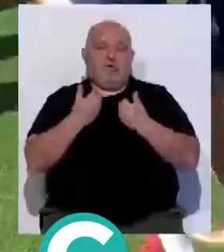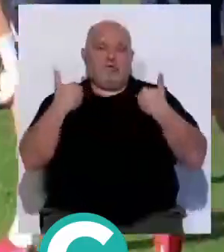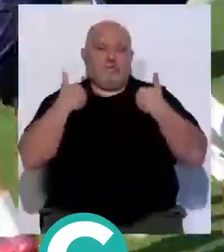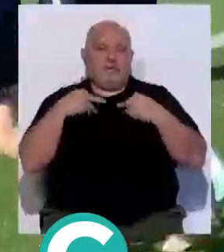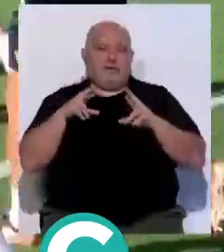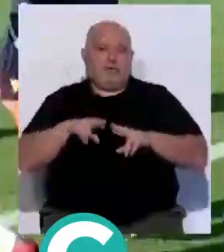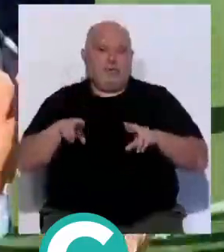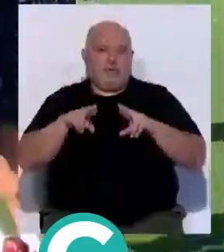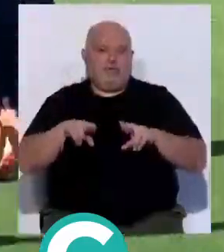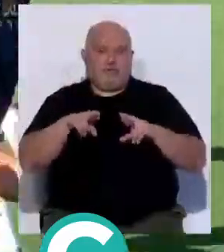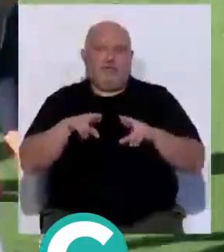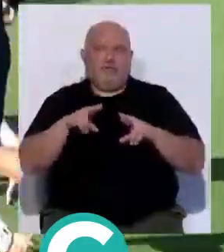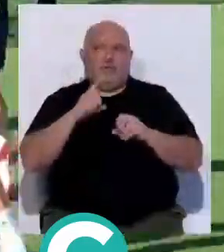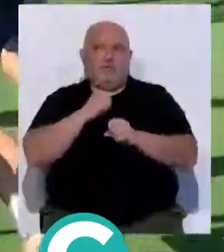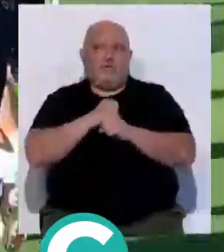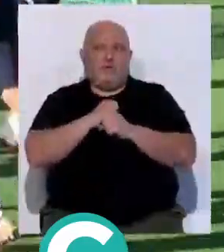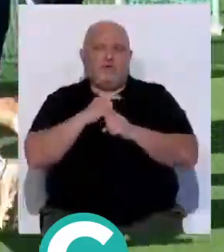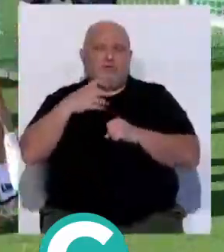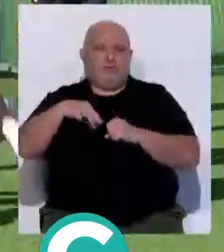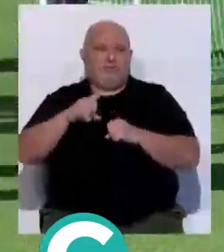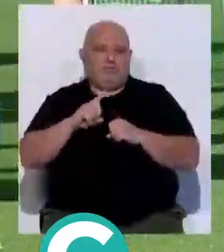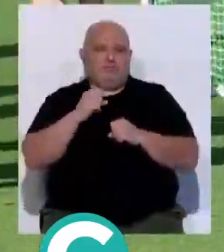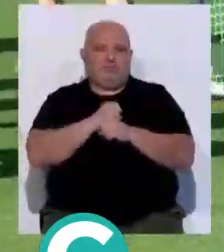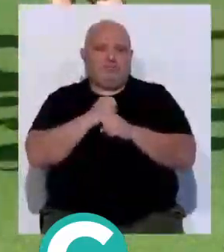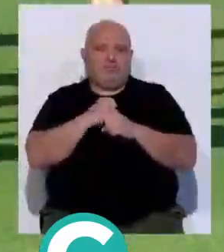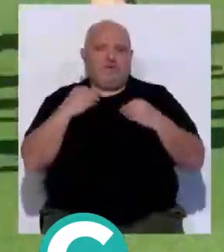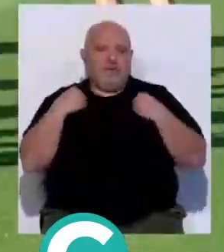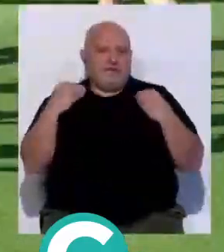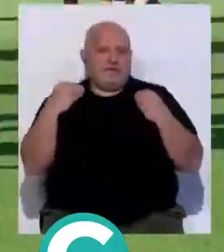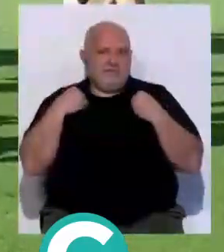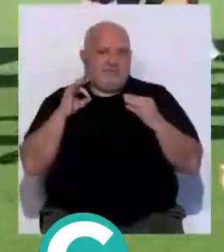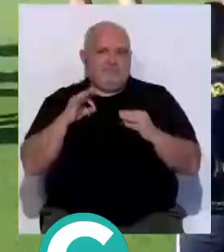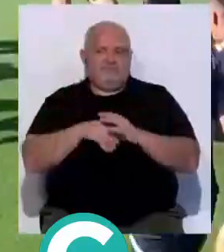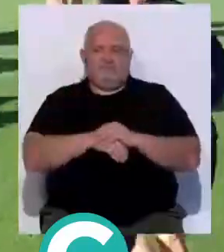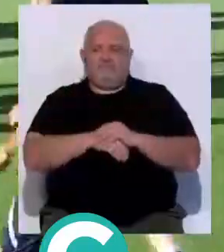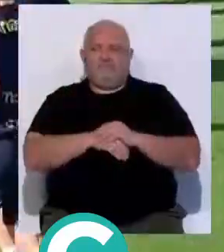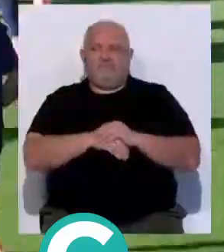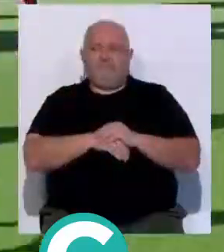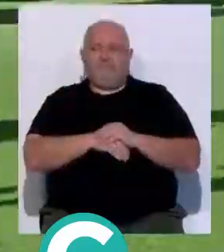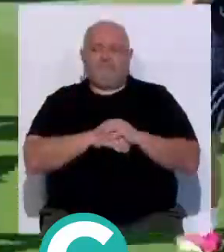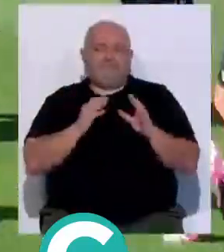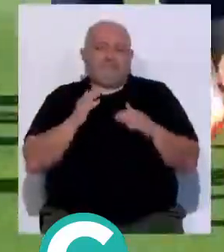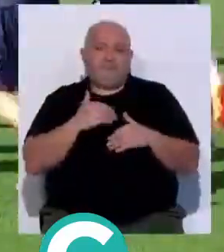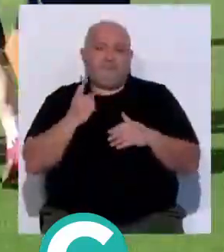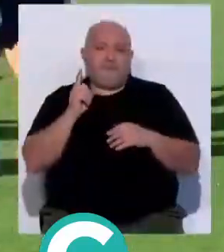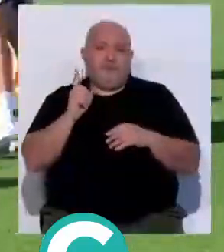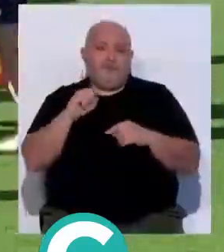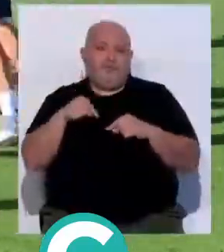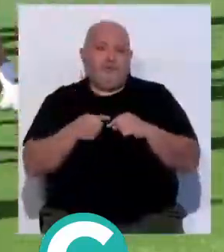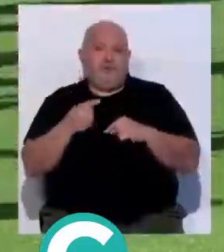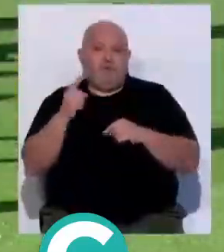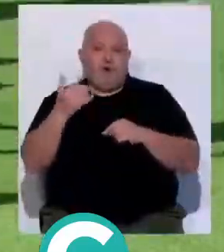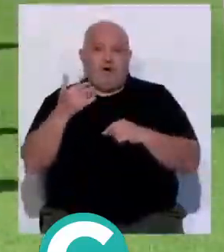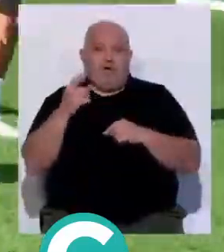que no va a ser un trabajo de campo, sino va a ser un trabajo de gimnasio, y creo hoy no había ninguno, salvo lo de Brian,